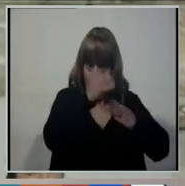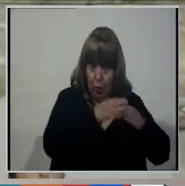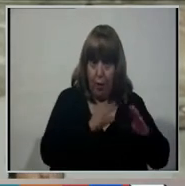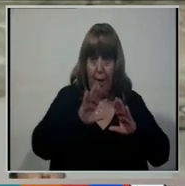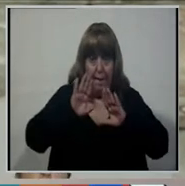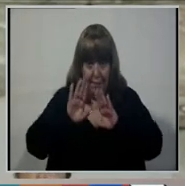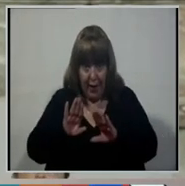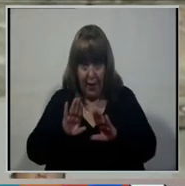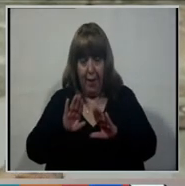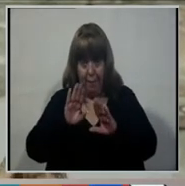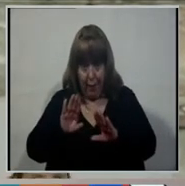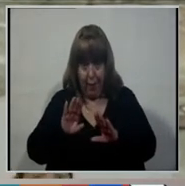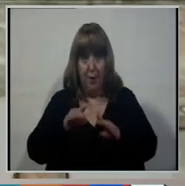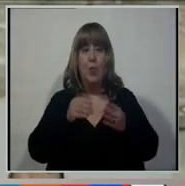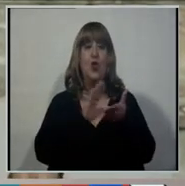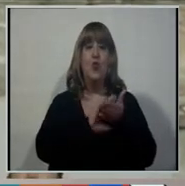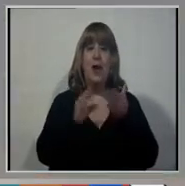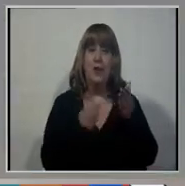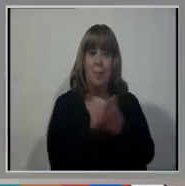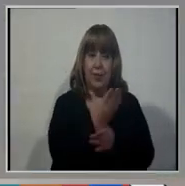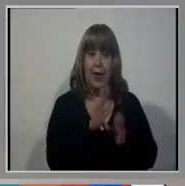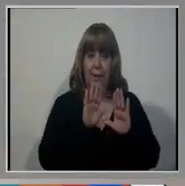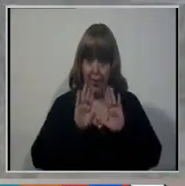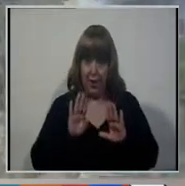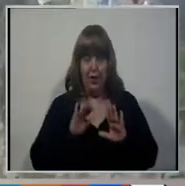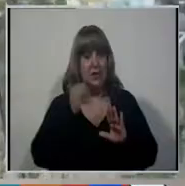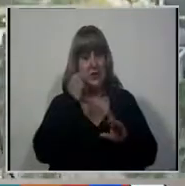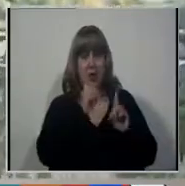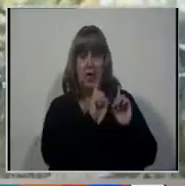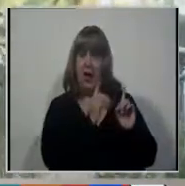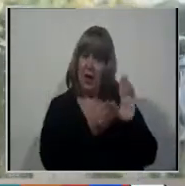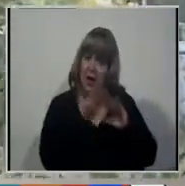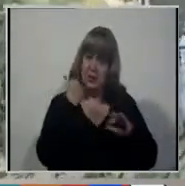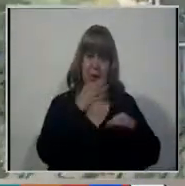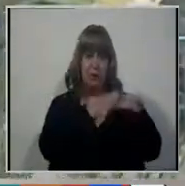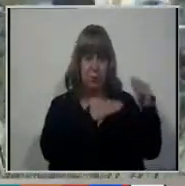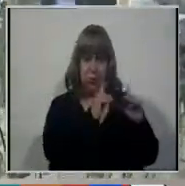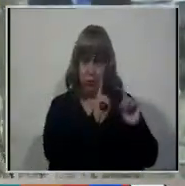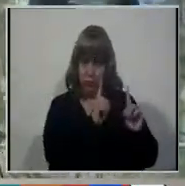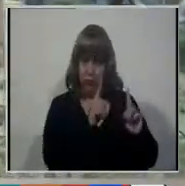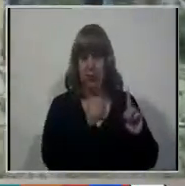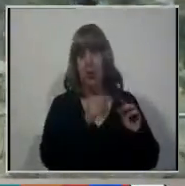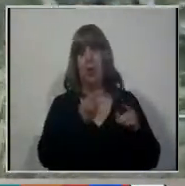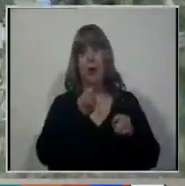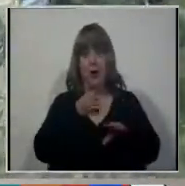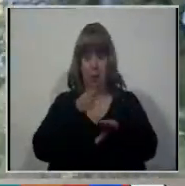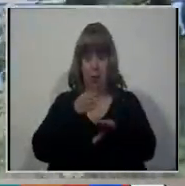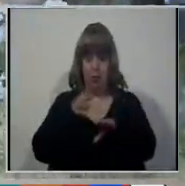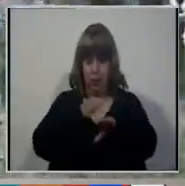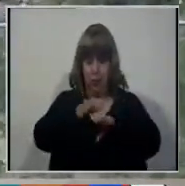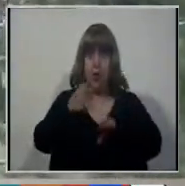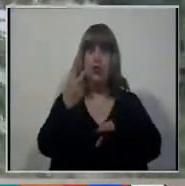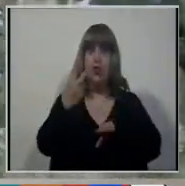se comprometieron en su momento desde la presidencia de la Nación. Por ejemplo, la doble vía San Juan